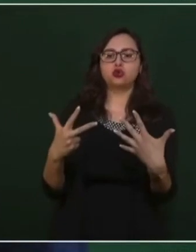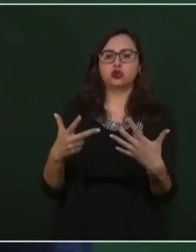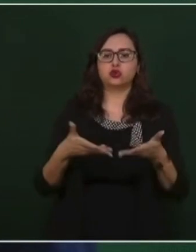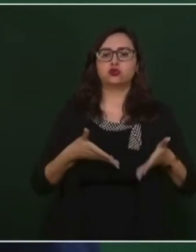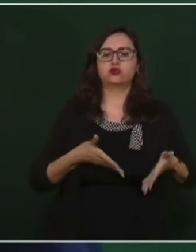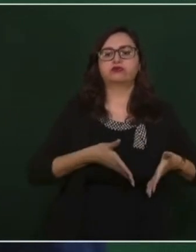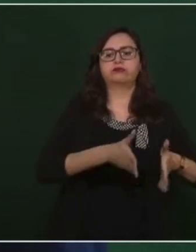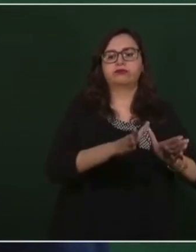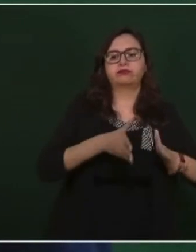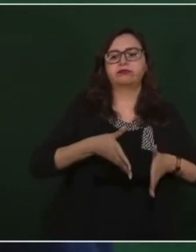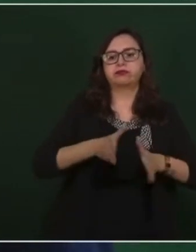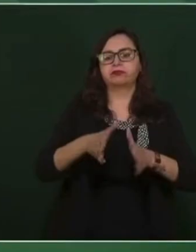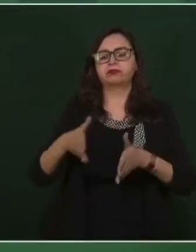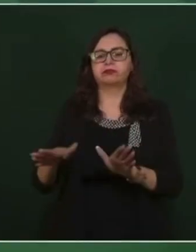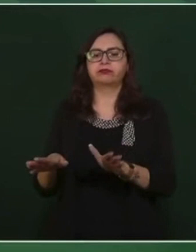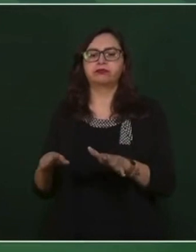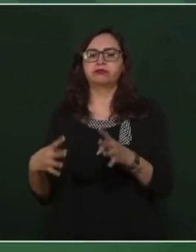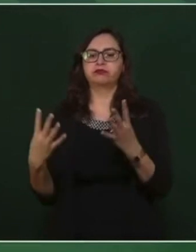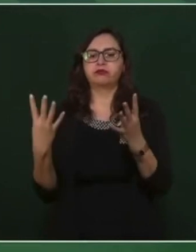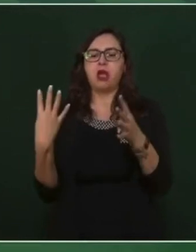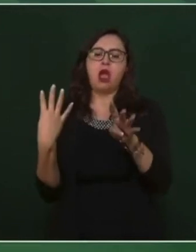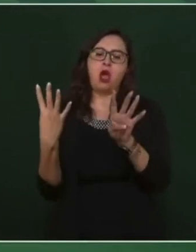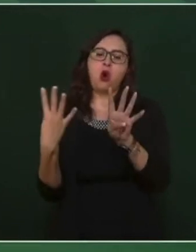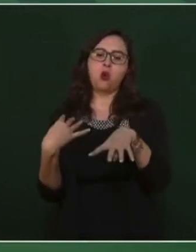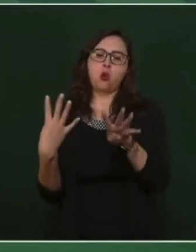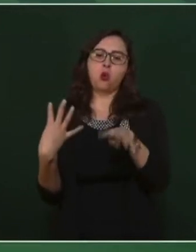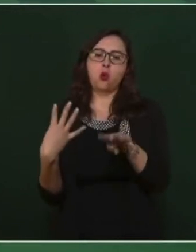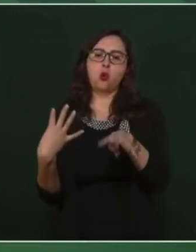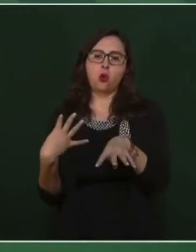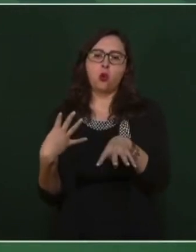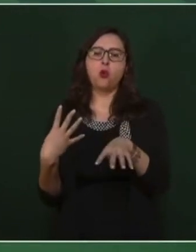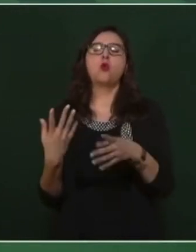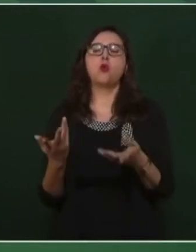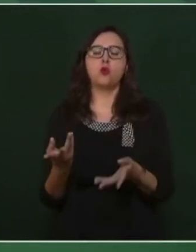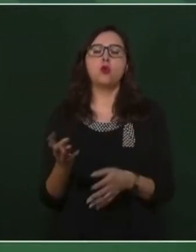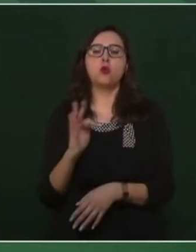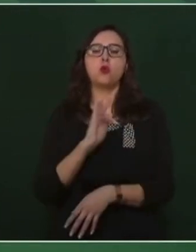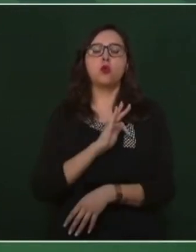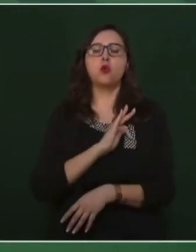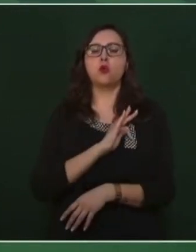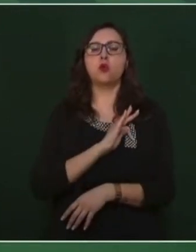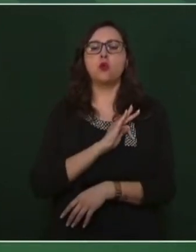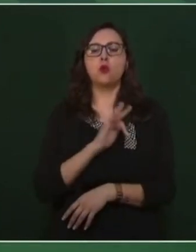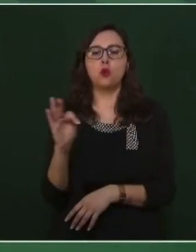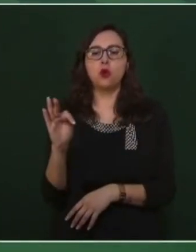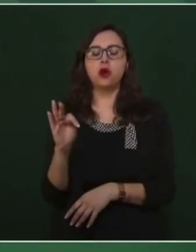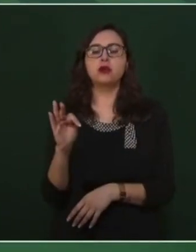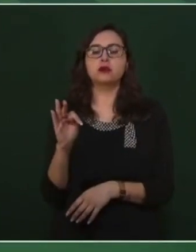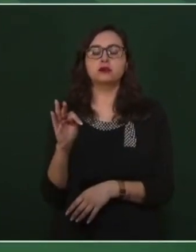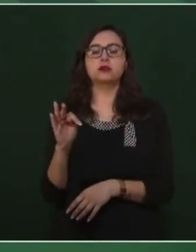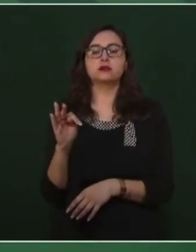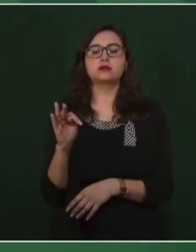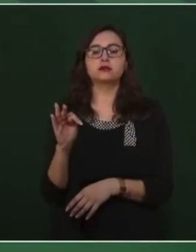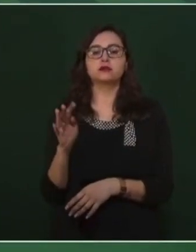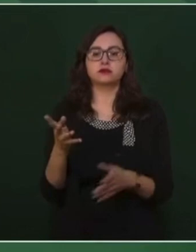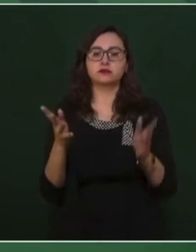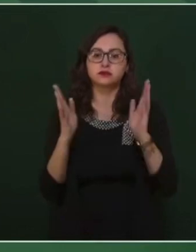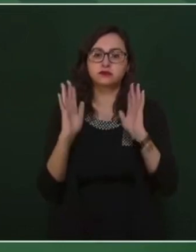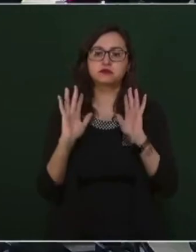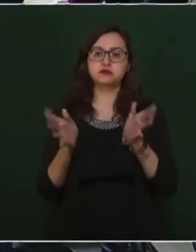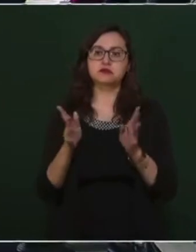Ya se puede hacer este